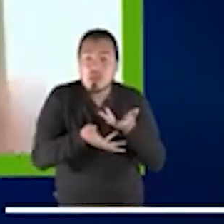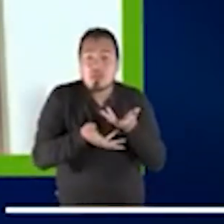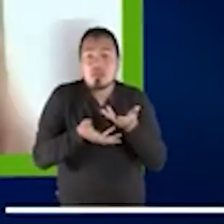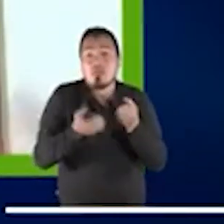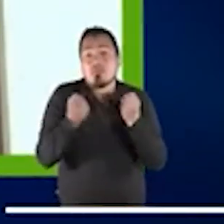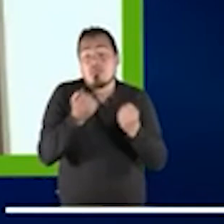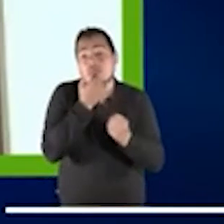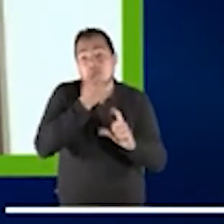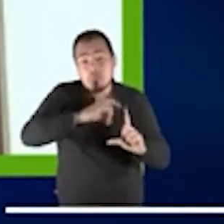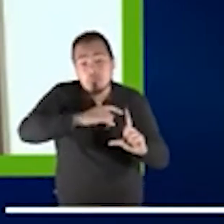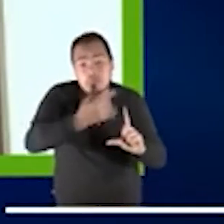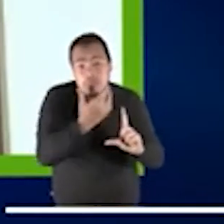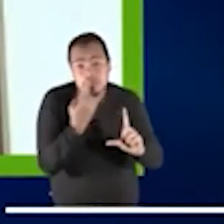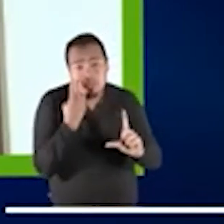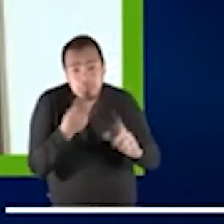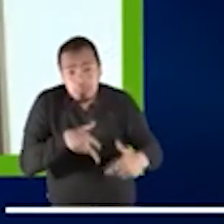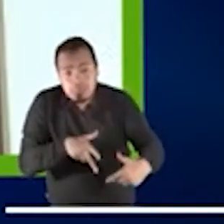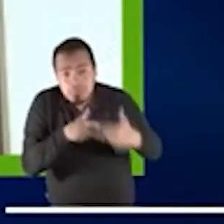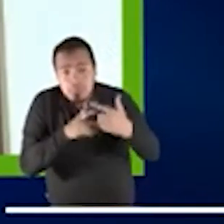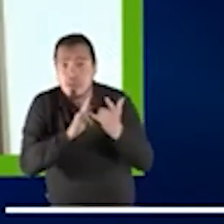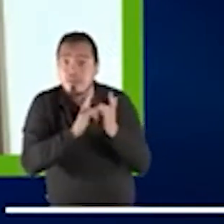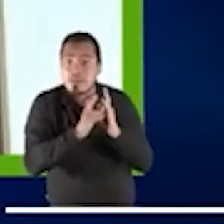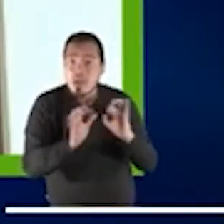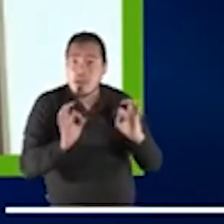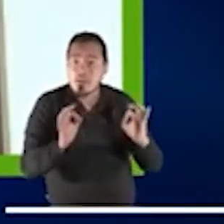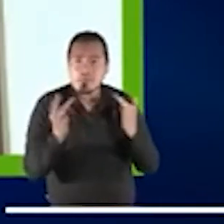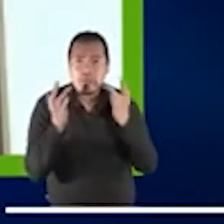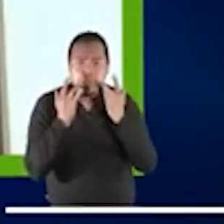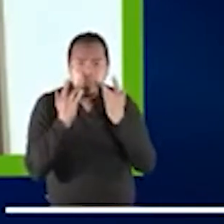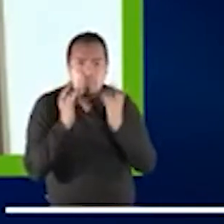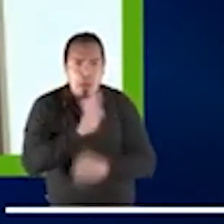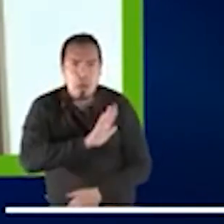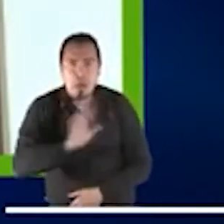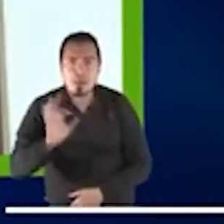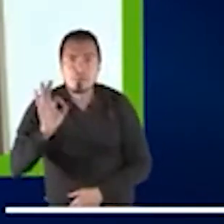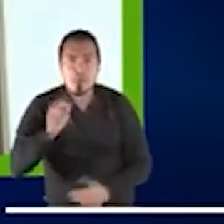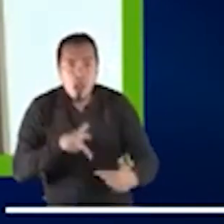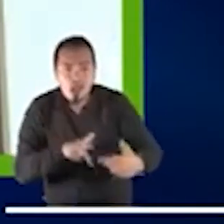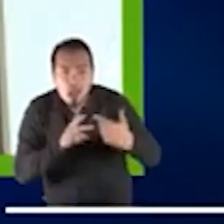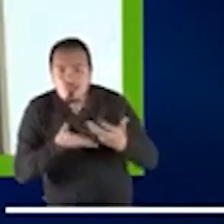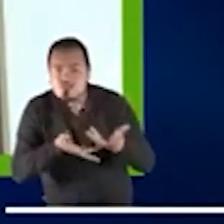buena o que piensas que el otro no está siguiendo la conversación.